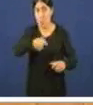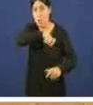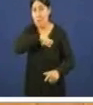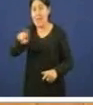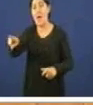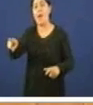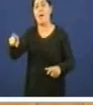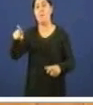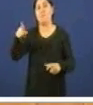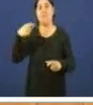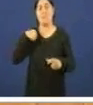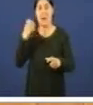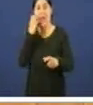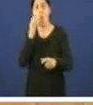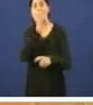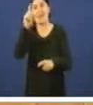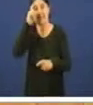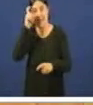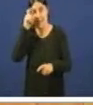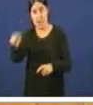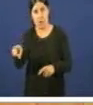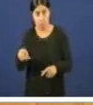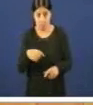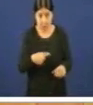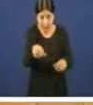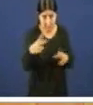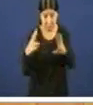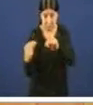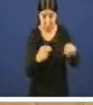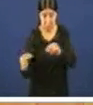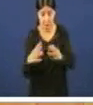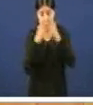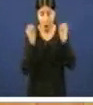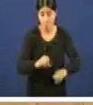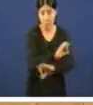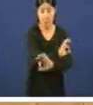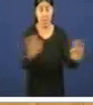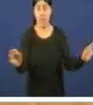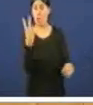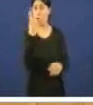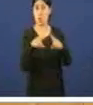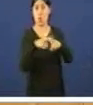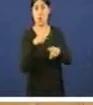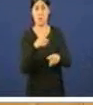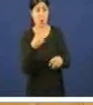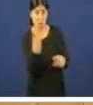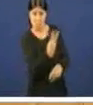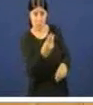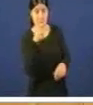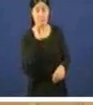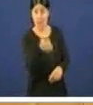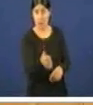Zapatero en toda esta legislatura non acordaron nada só dúas cousas e ninguna boa reformar a Constitución